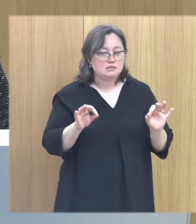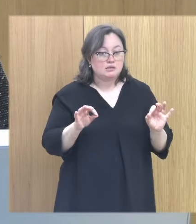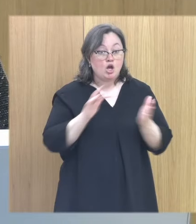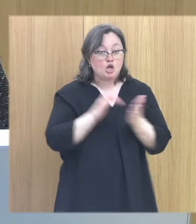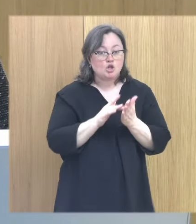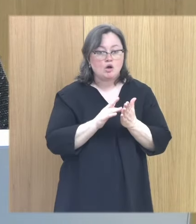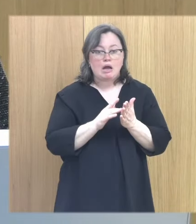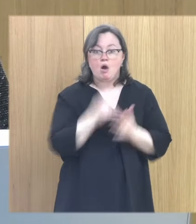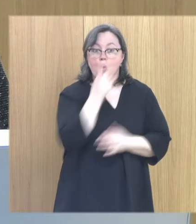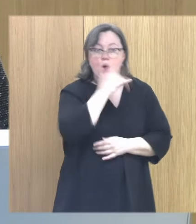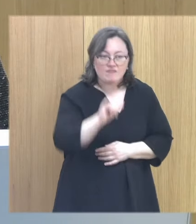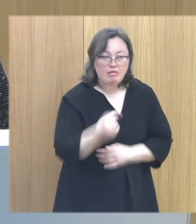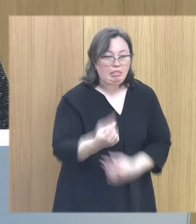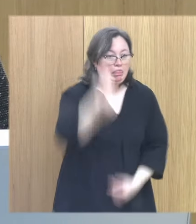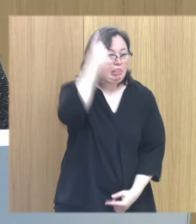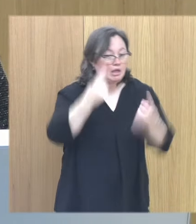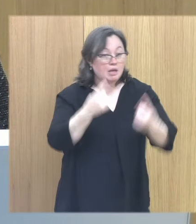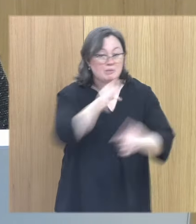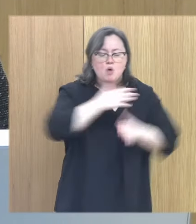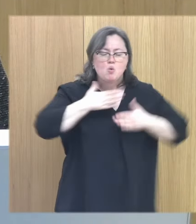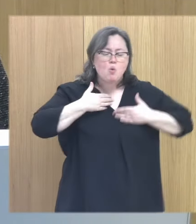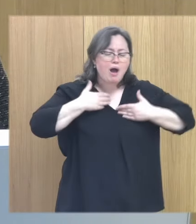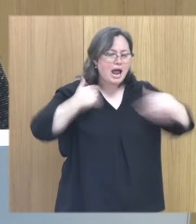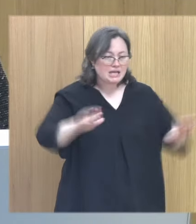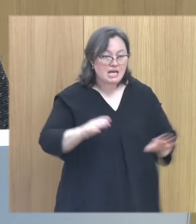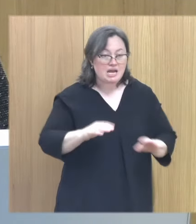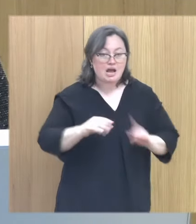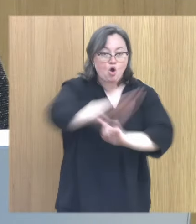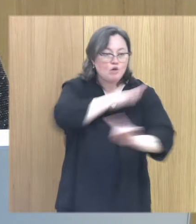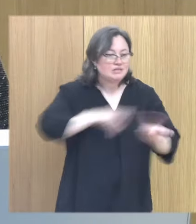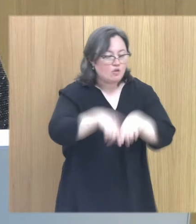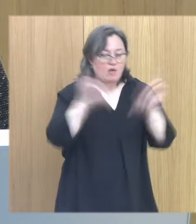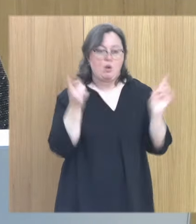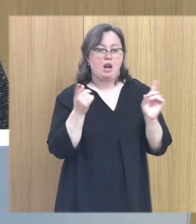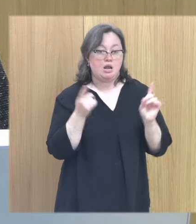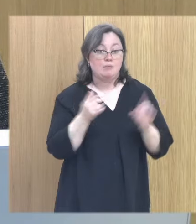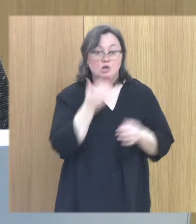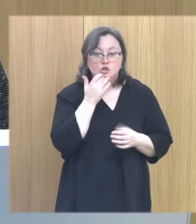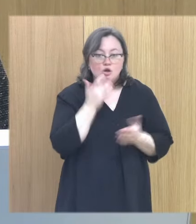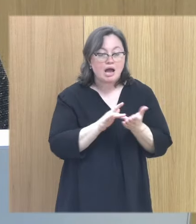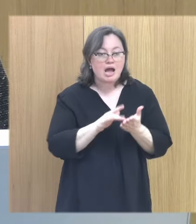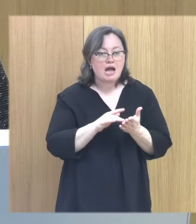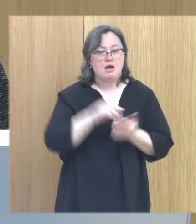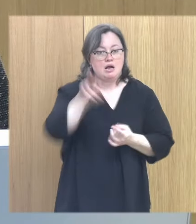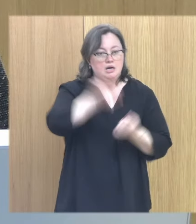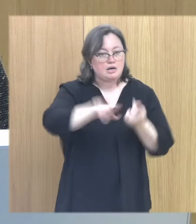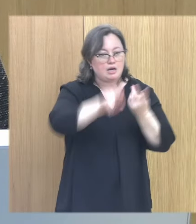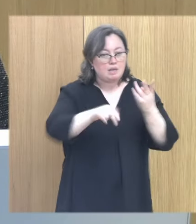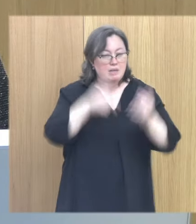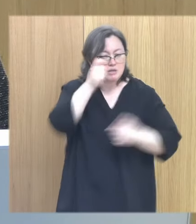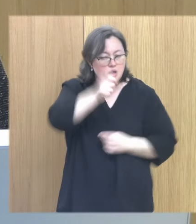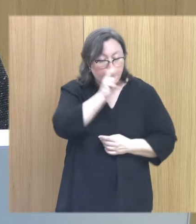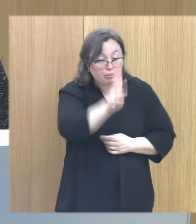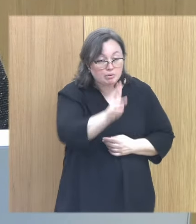sido una agresión puntual, esto nos puede suceder a cualquier persona en cualquier contexto. Pero si ha sido una agresión mantenida en el tiempo, tenemos